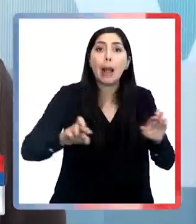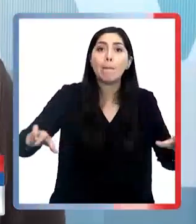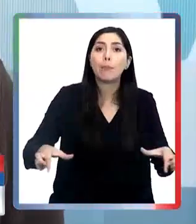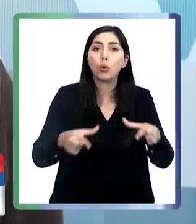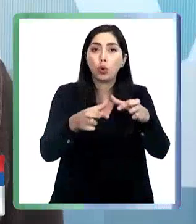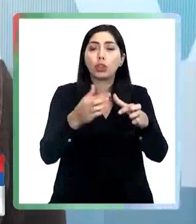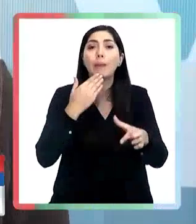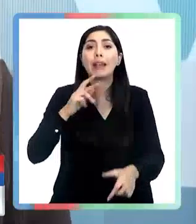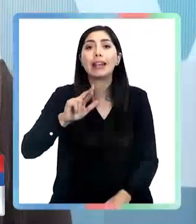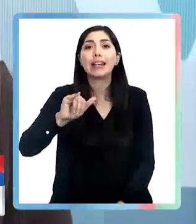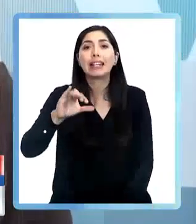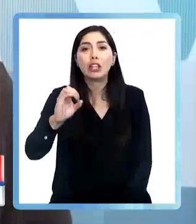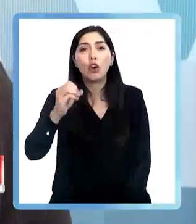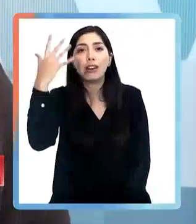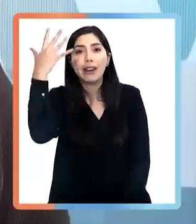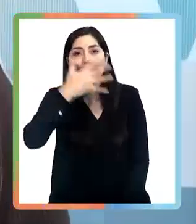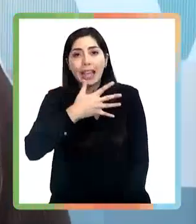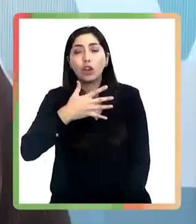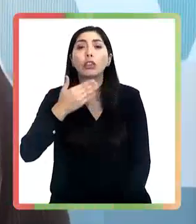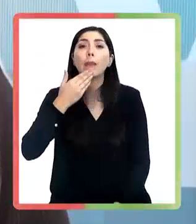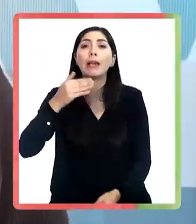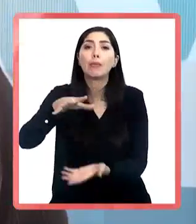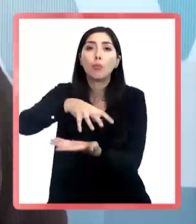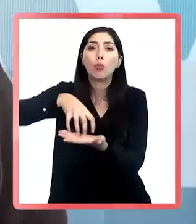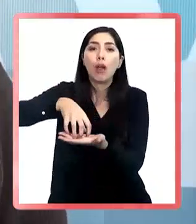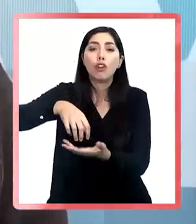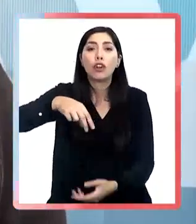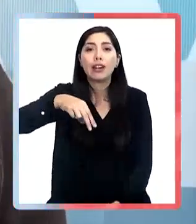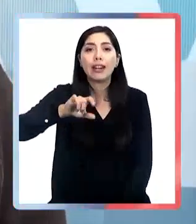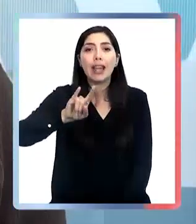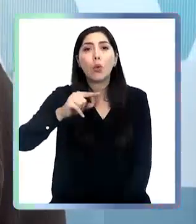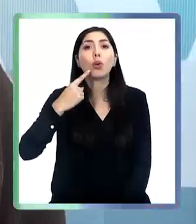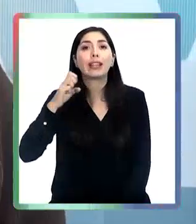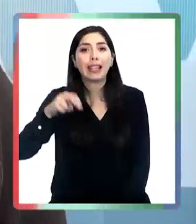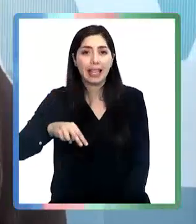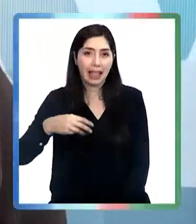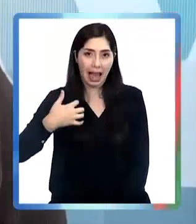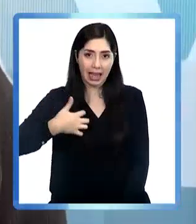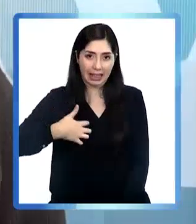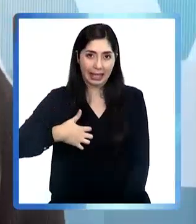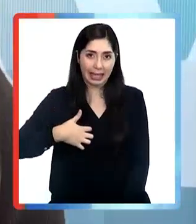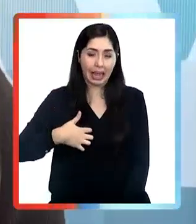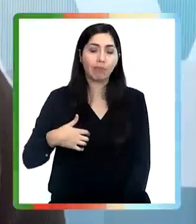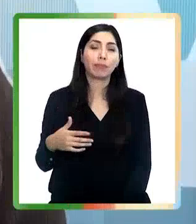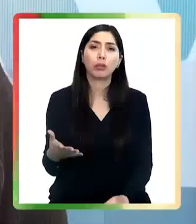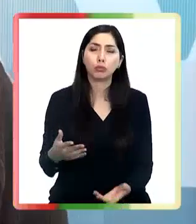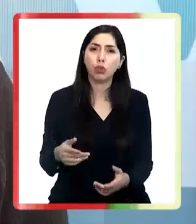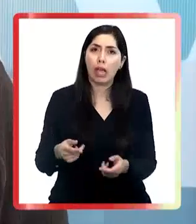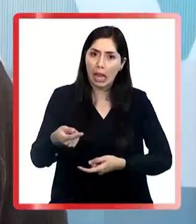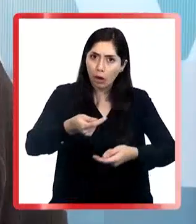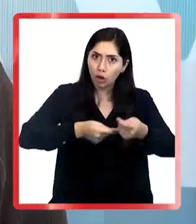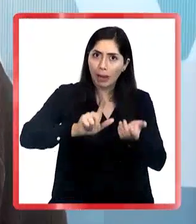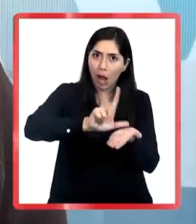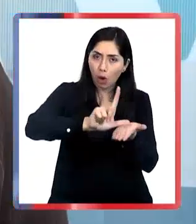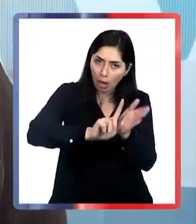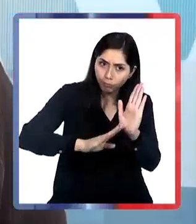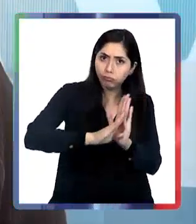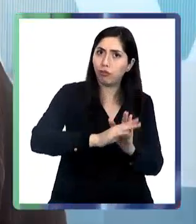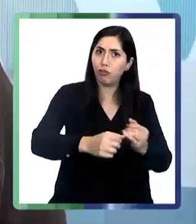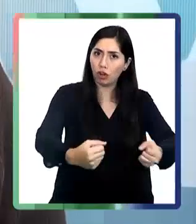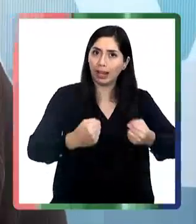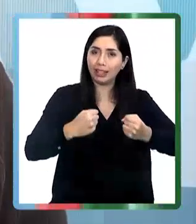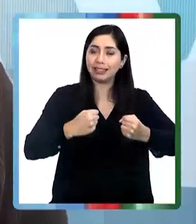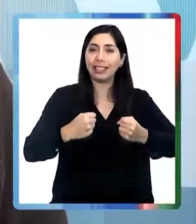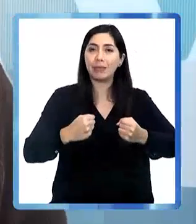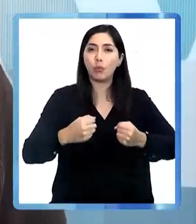sobre todo a la gente de Río Negro y de Neuquén principalmente, y creo que un fortalecimiento de la economía local sí que el paso es